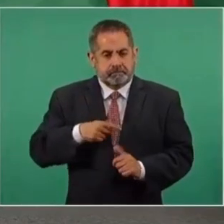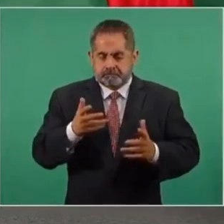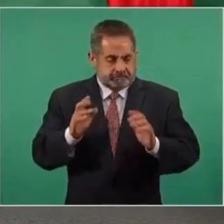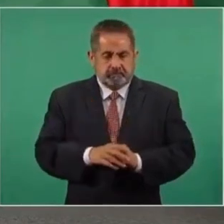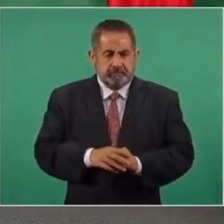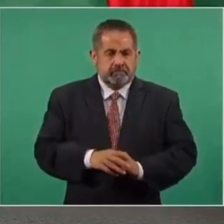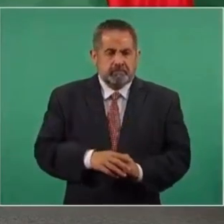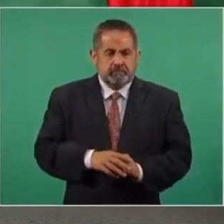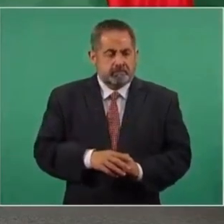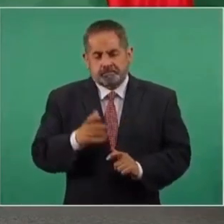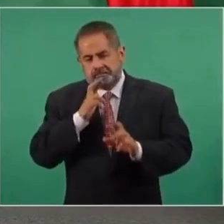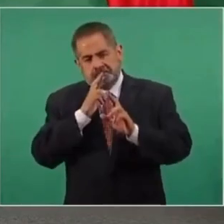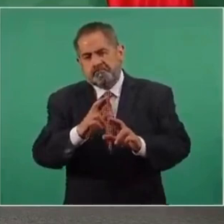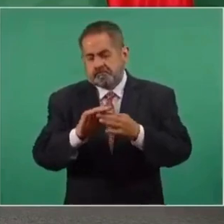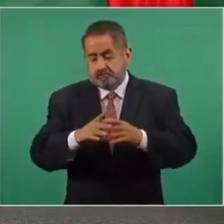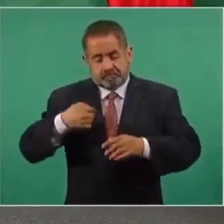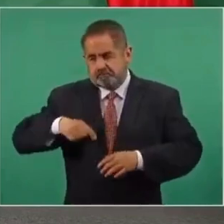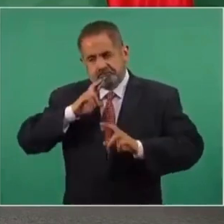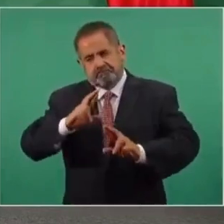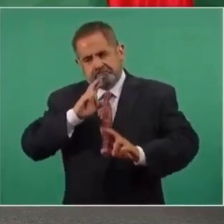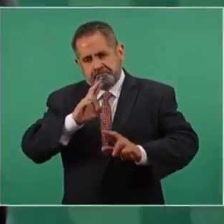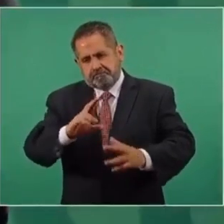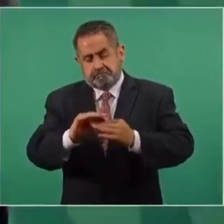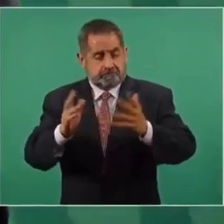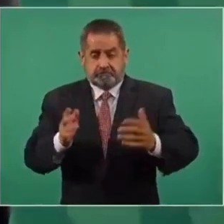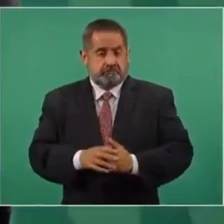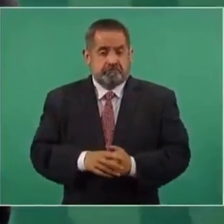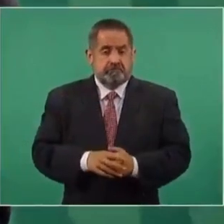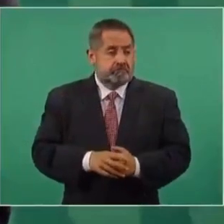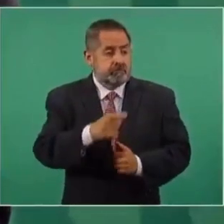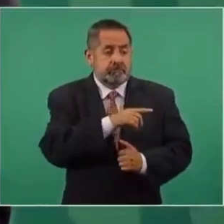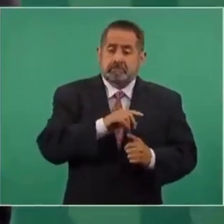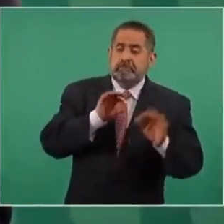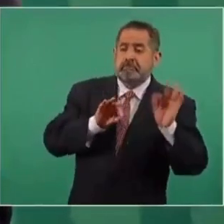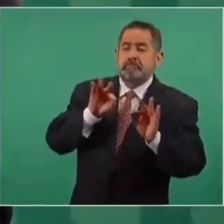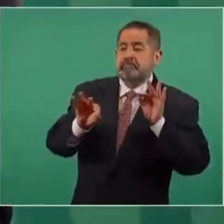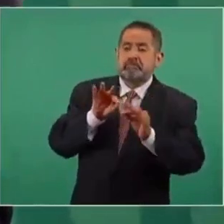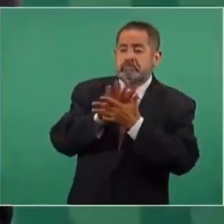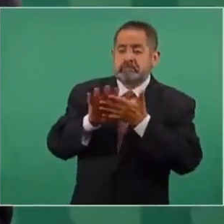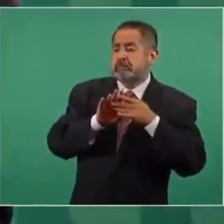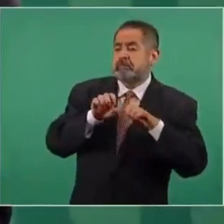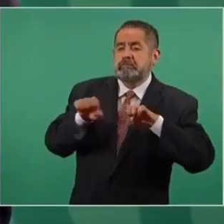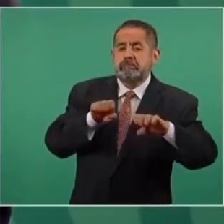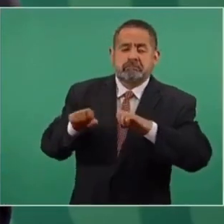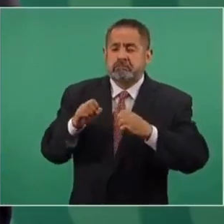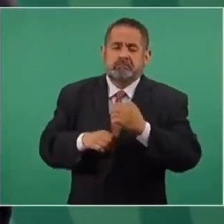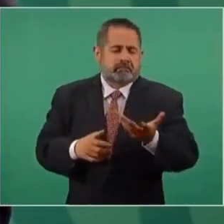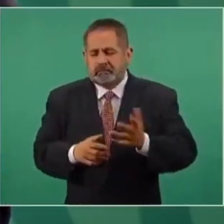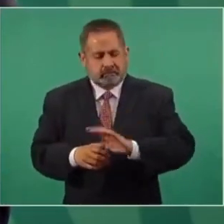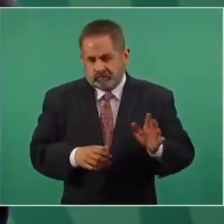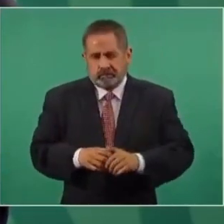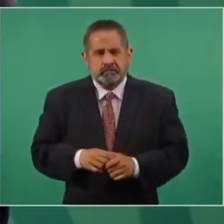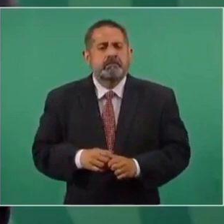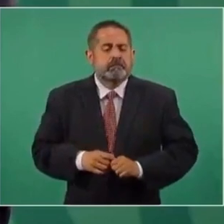contestar, responder, porque si no, es un bombardeo. ¿Saben dónde